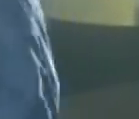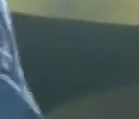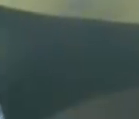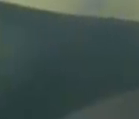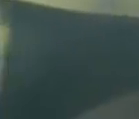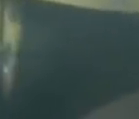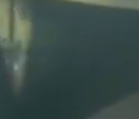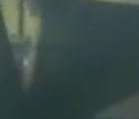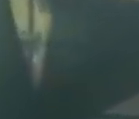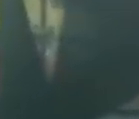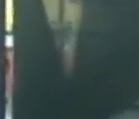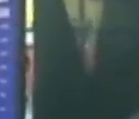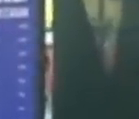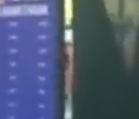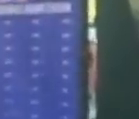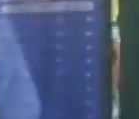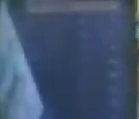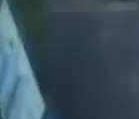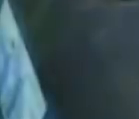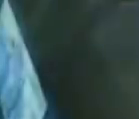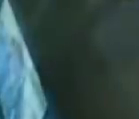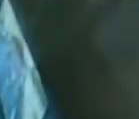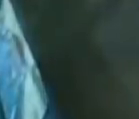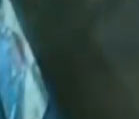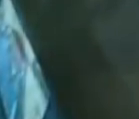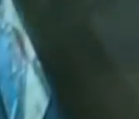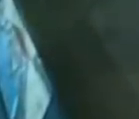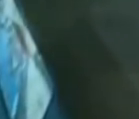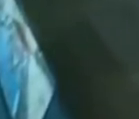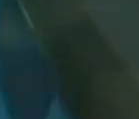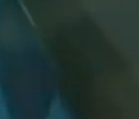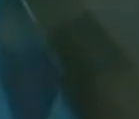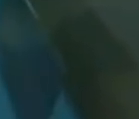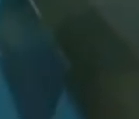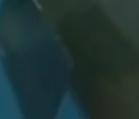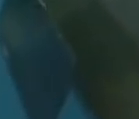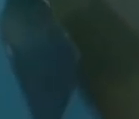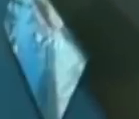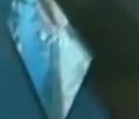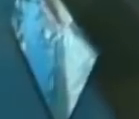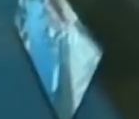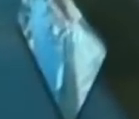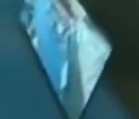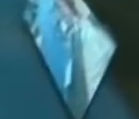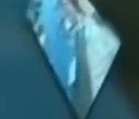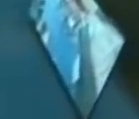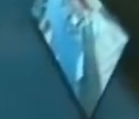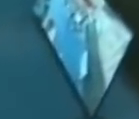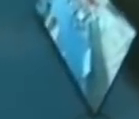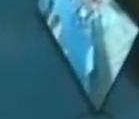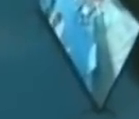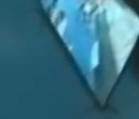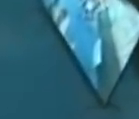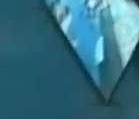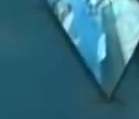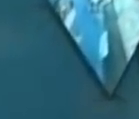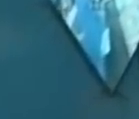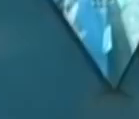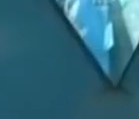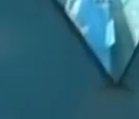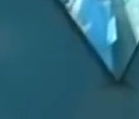derechos sociales de los derechos humanos de la juventud venezolana ha expresado el presidente